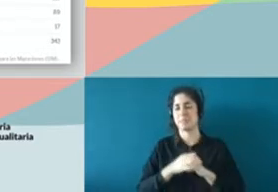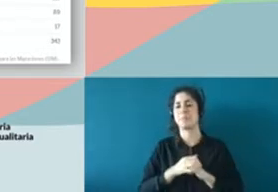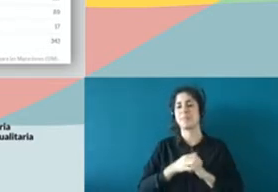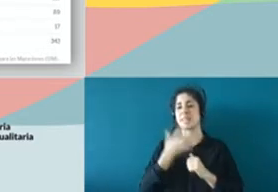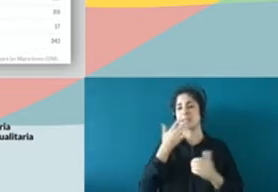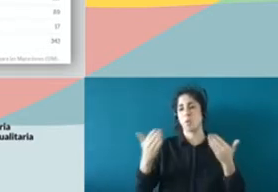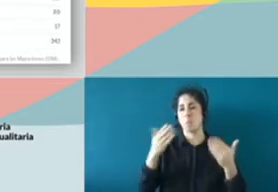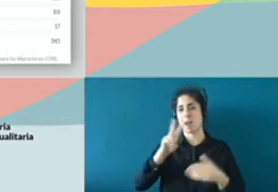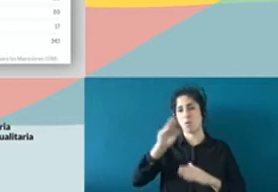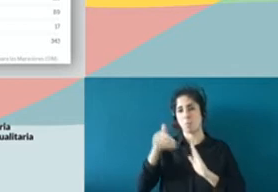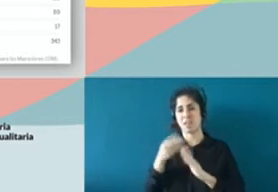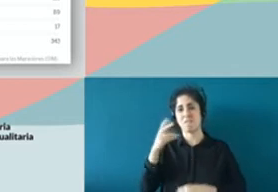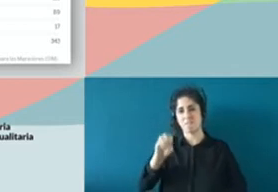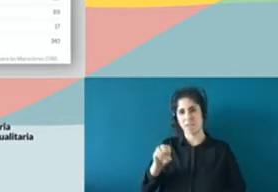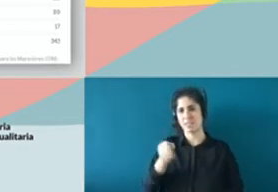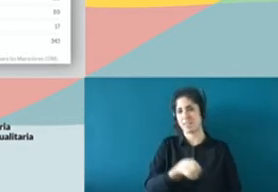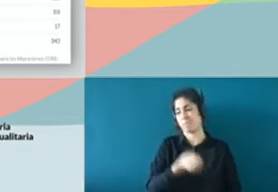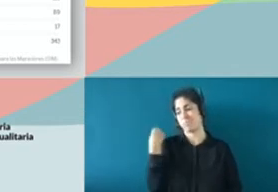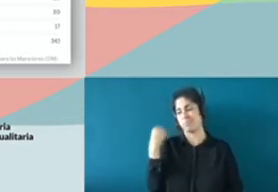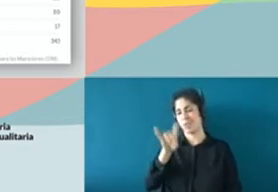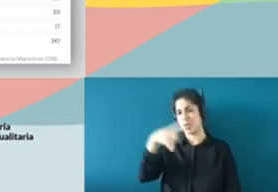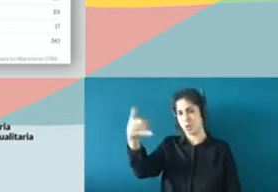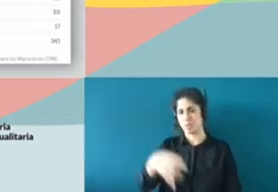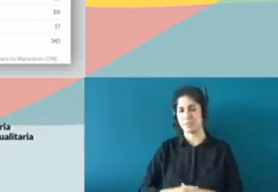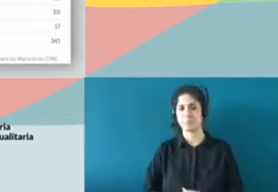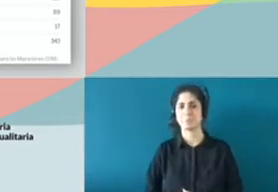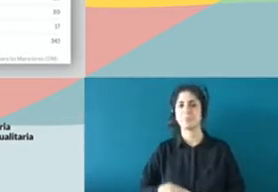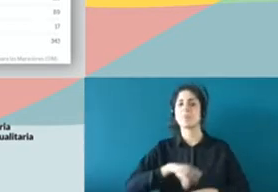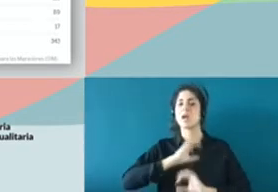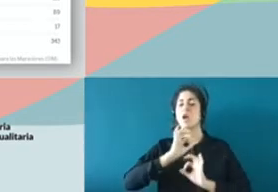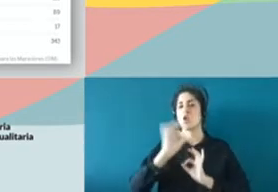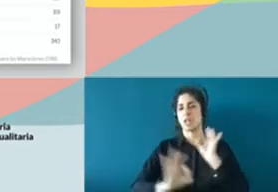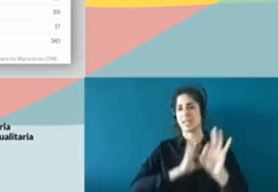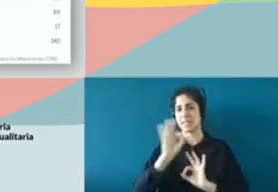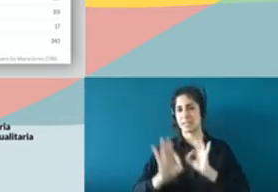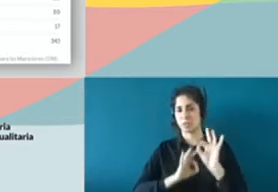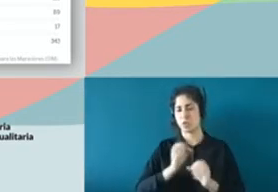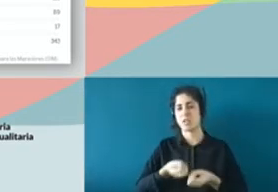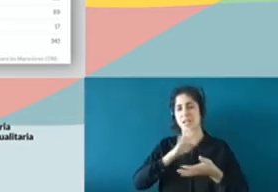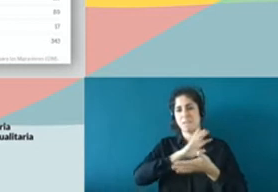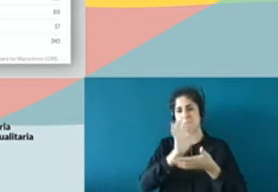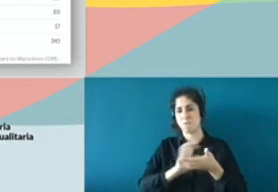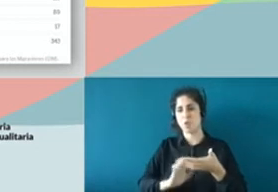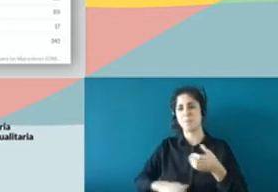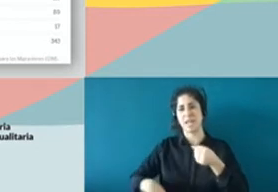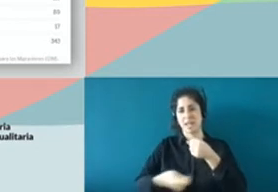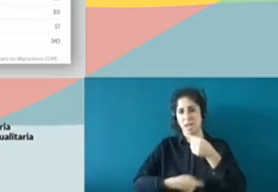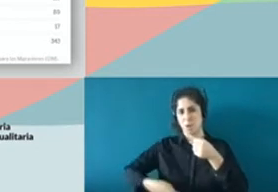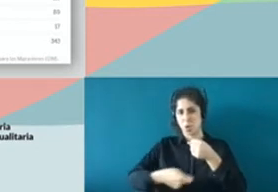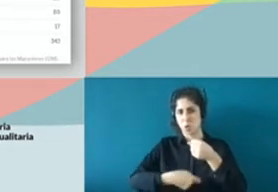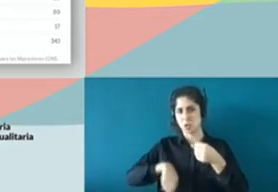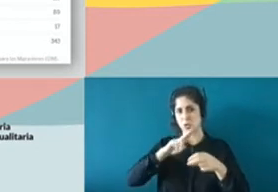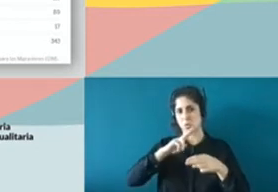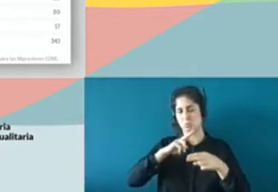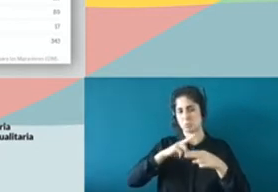Alan Fohn sacó, Alan Fohn es una organización, un informe en agosto, que decía que de cada 10 personas que se montaban en una